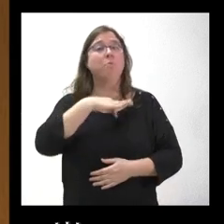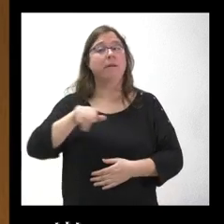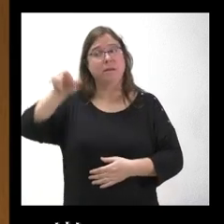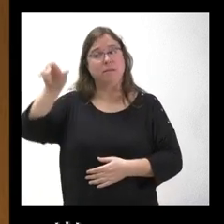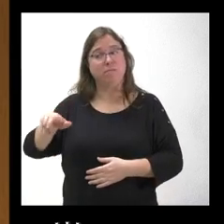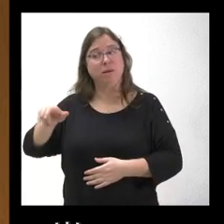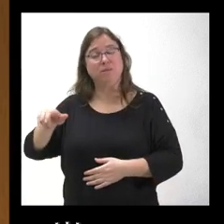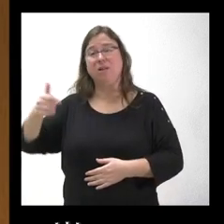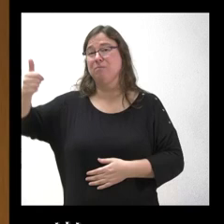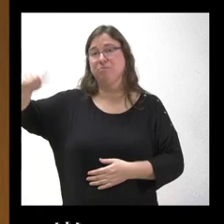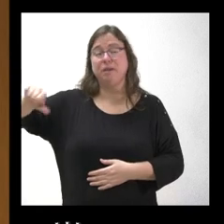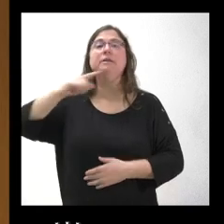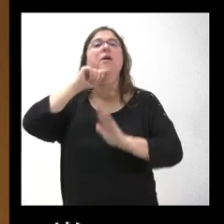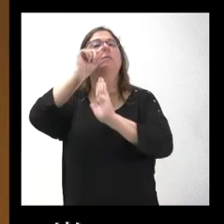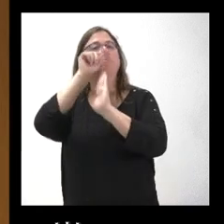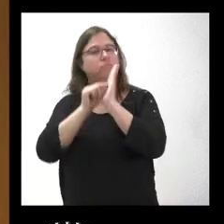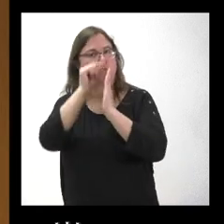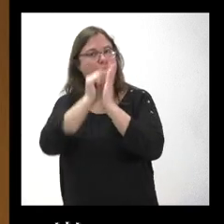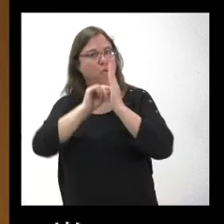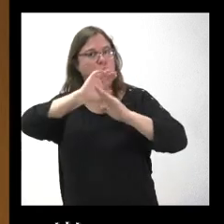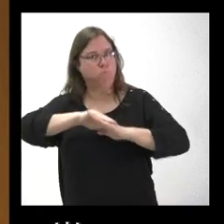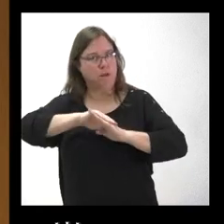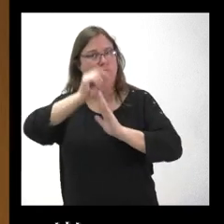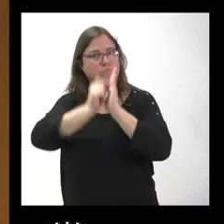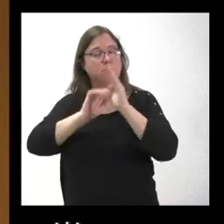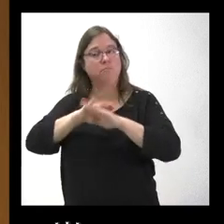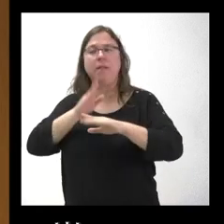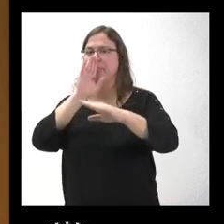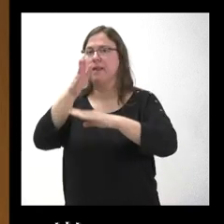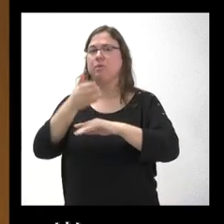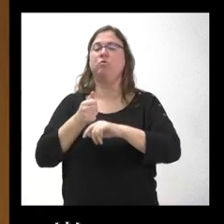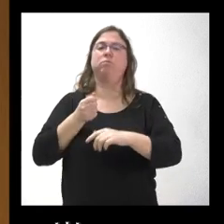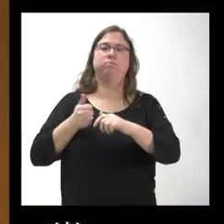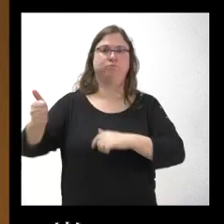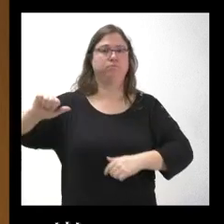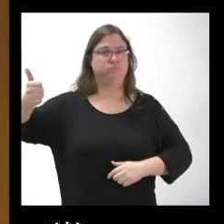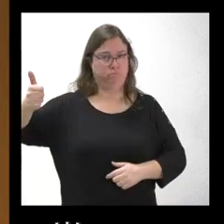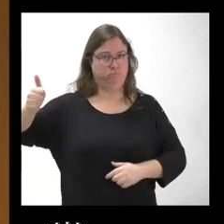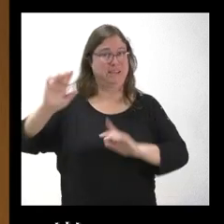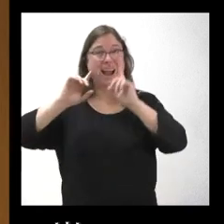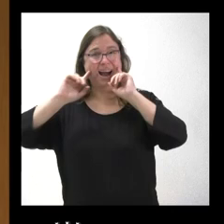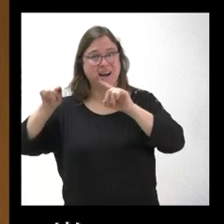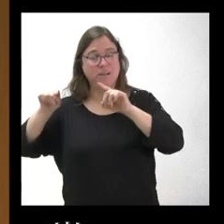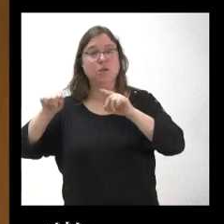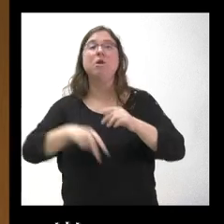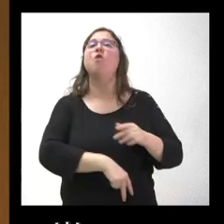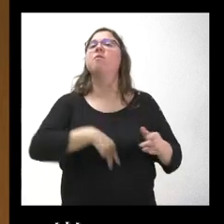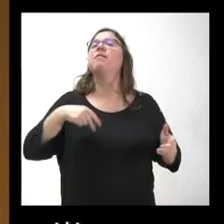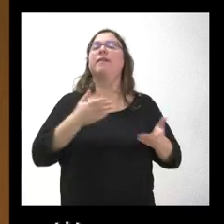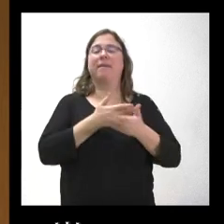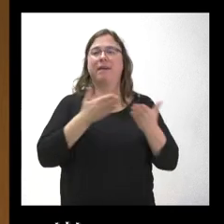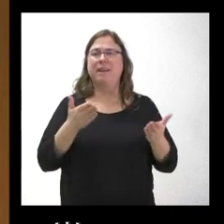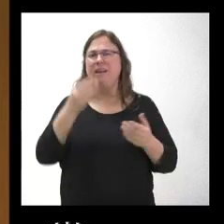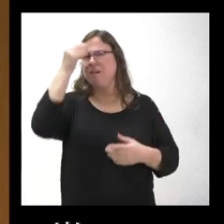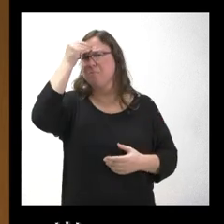personas, si es que todas cumplían los requisitos, accedan a las ayudas. Y eso en lo particular de este caso. Pero, en general, se